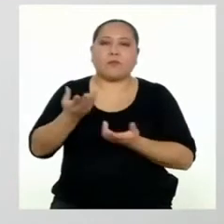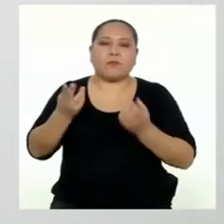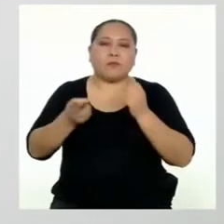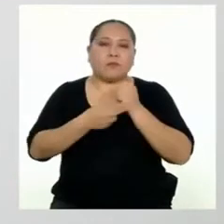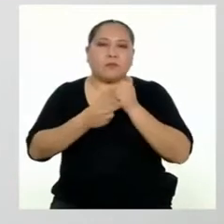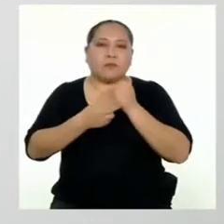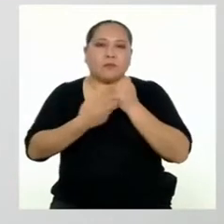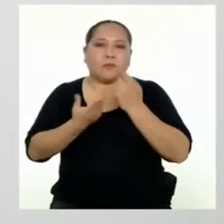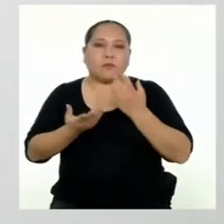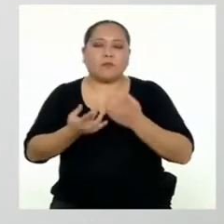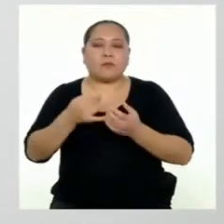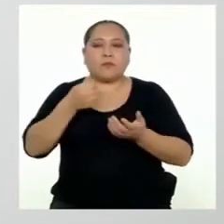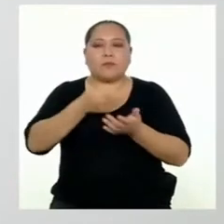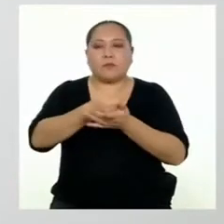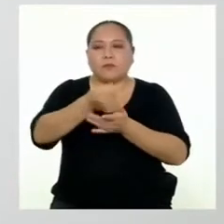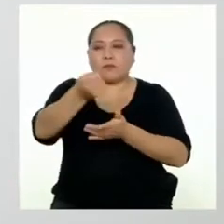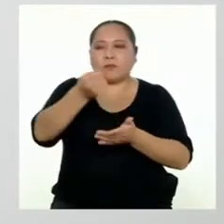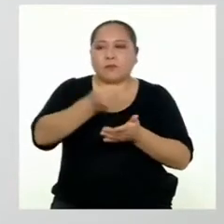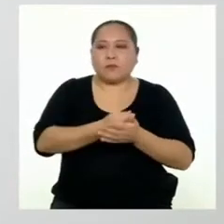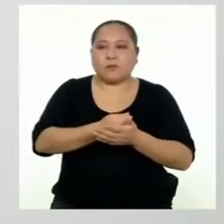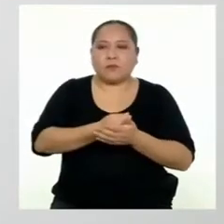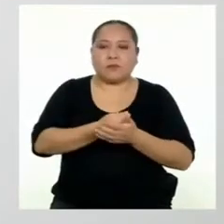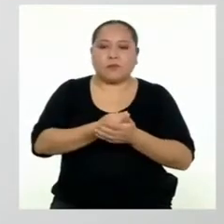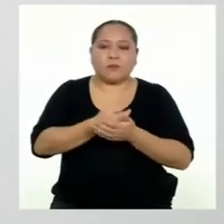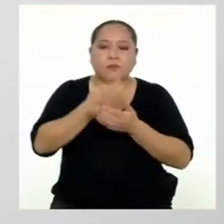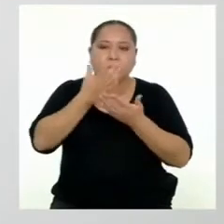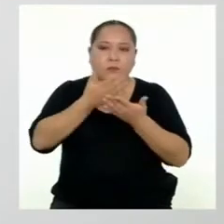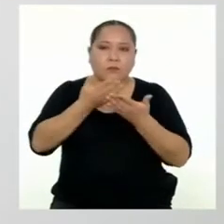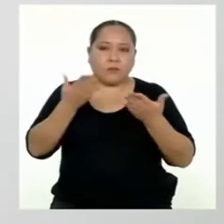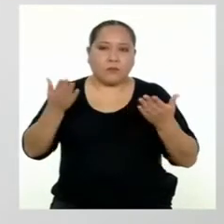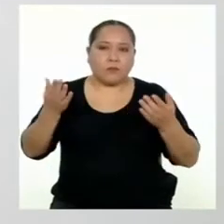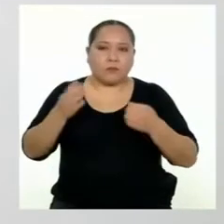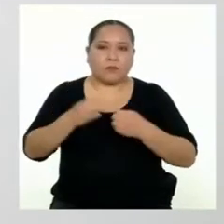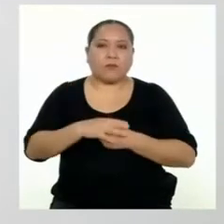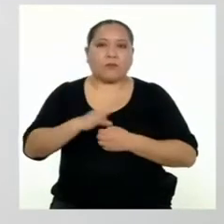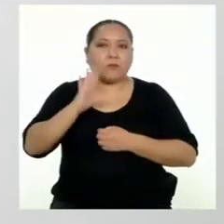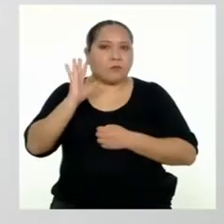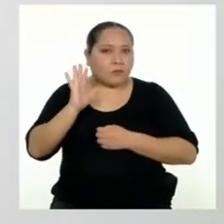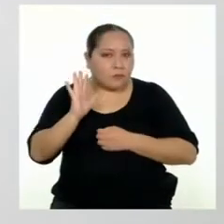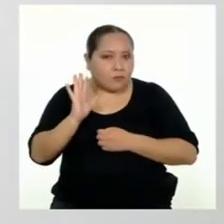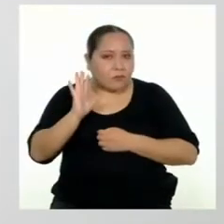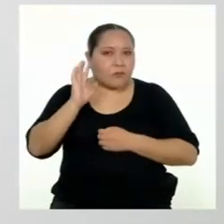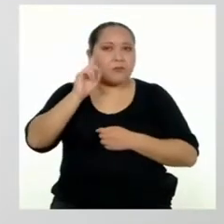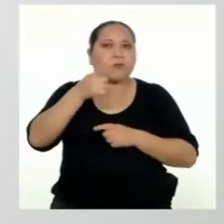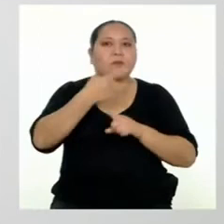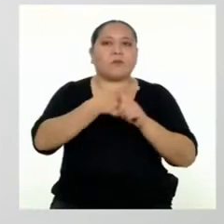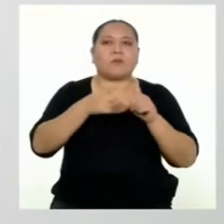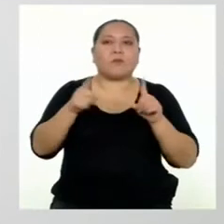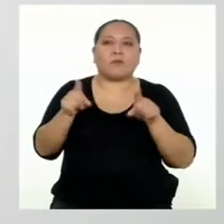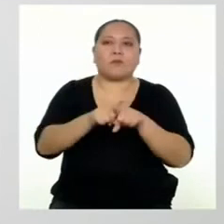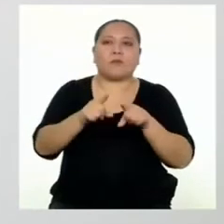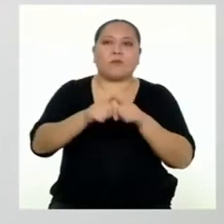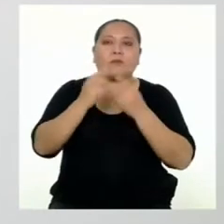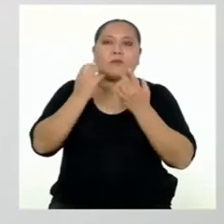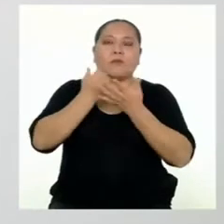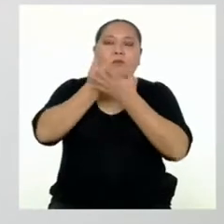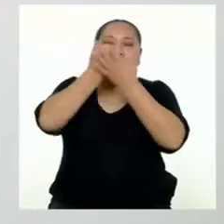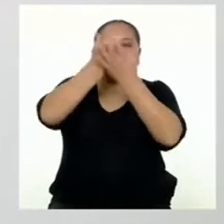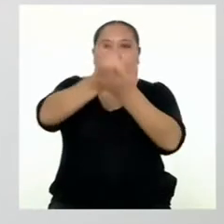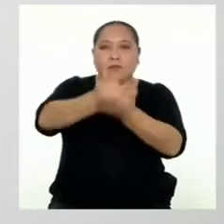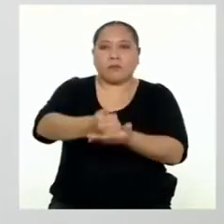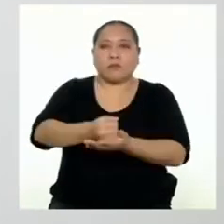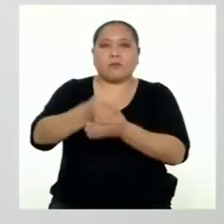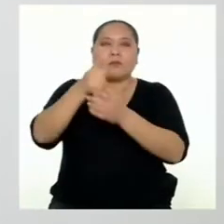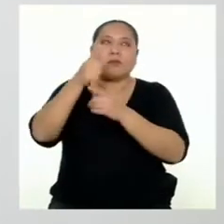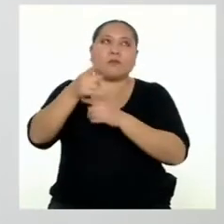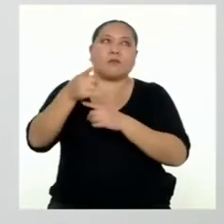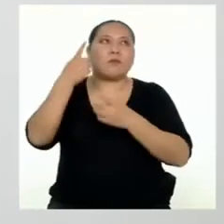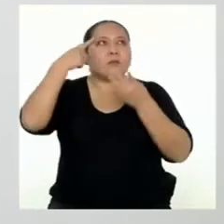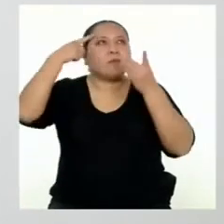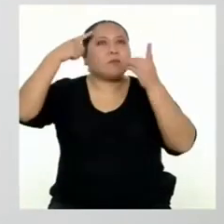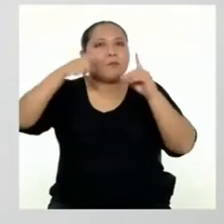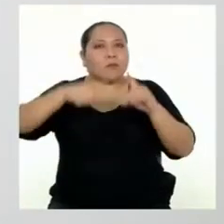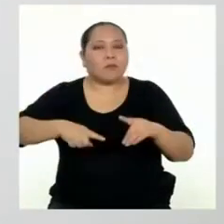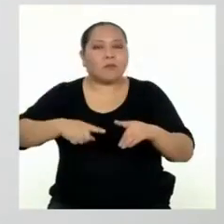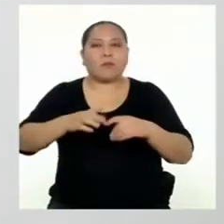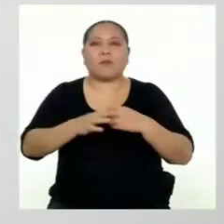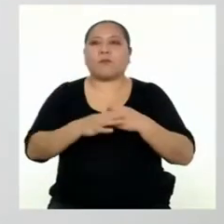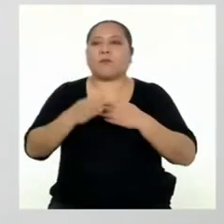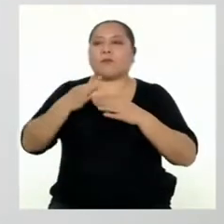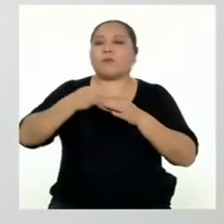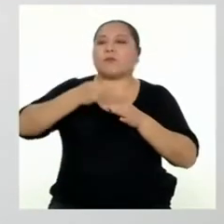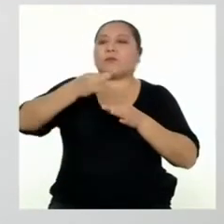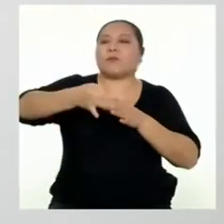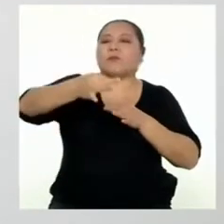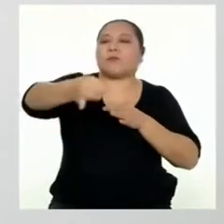ahorros para la adquisición de un bien. Ojo, que también nos puede servir para tomar la decisión de